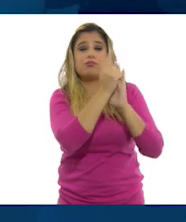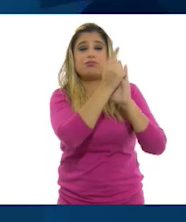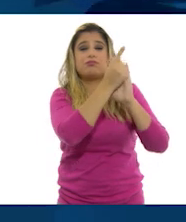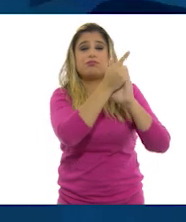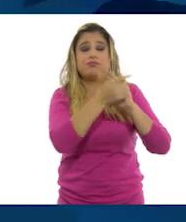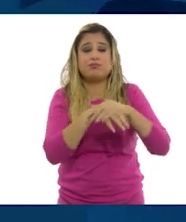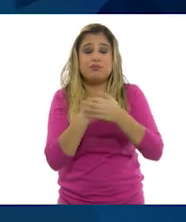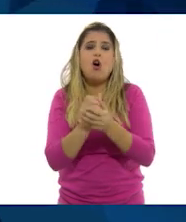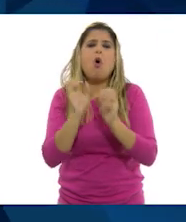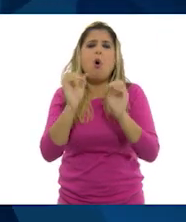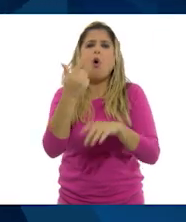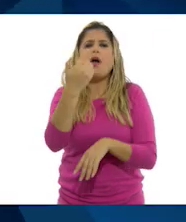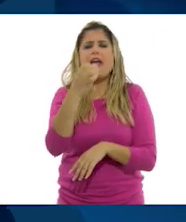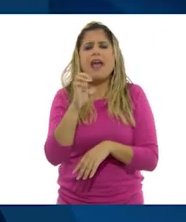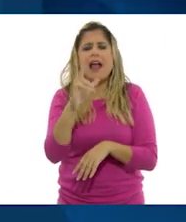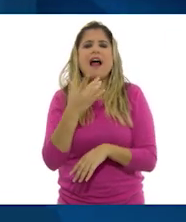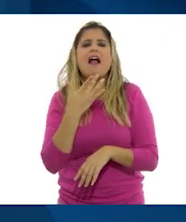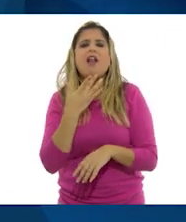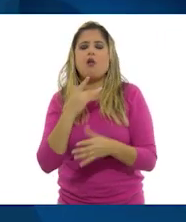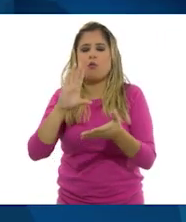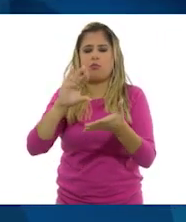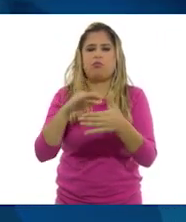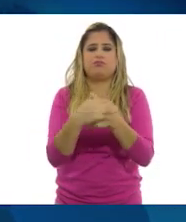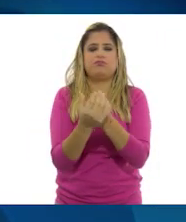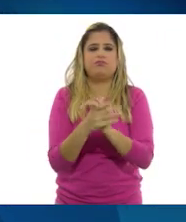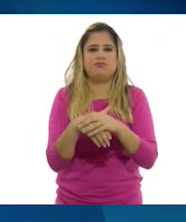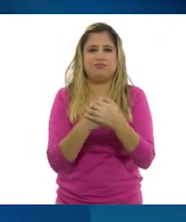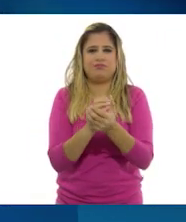aplica desinfectante a base de agua y alcohol.